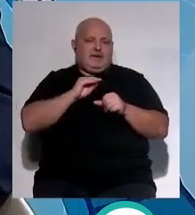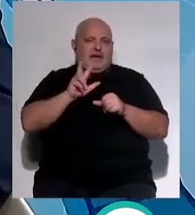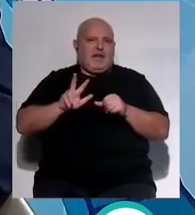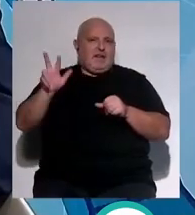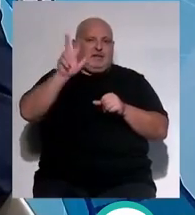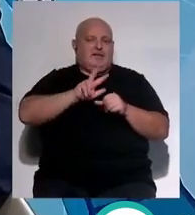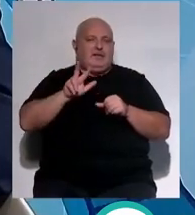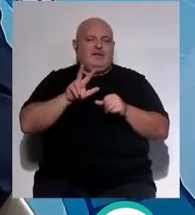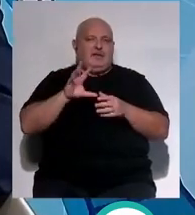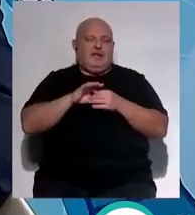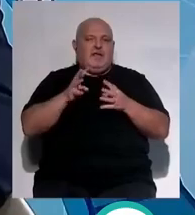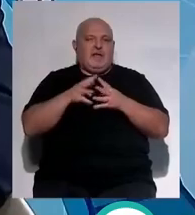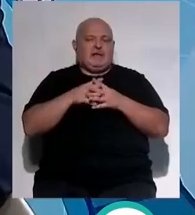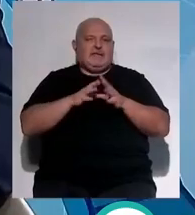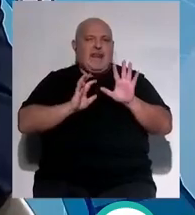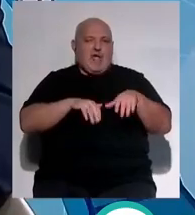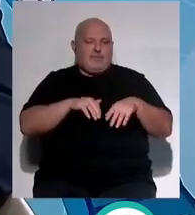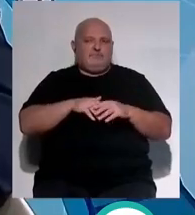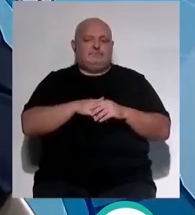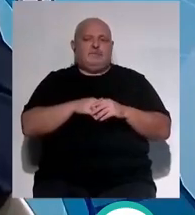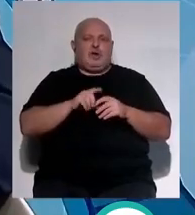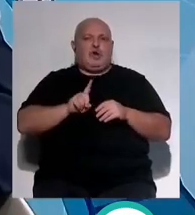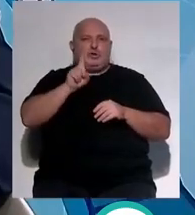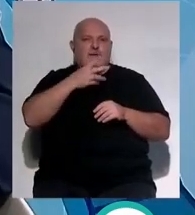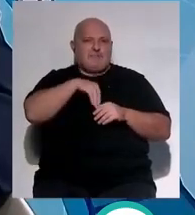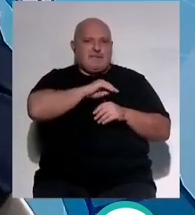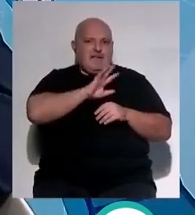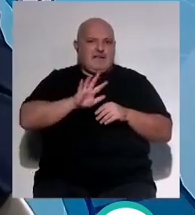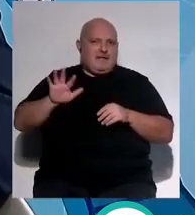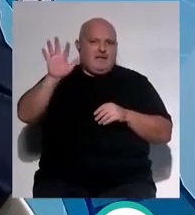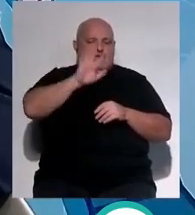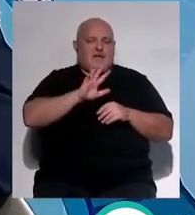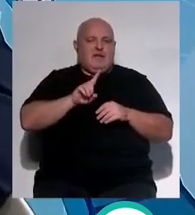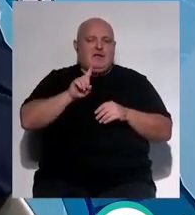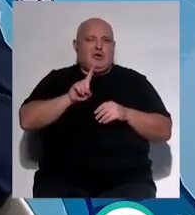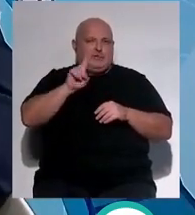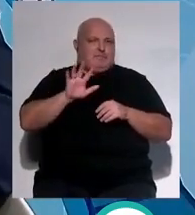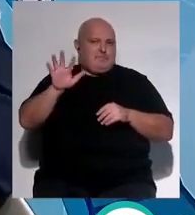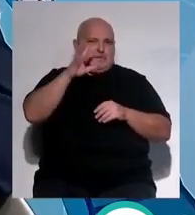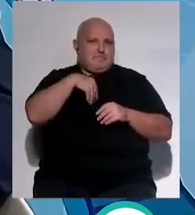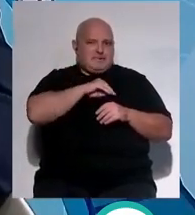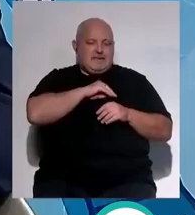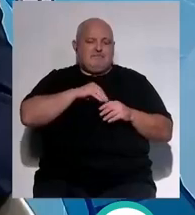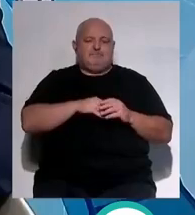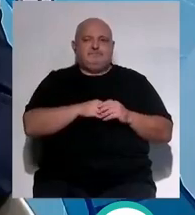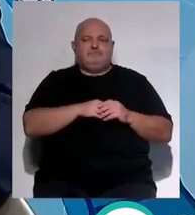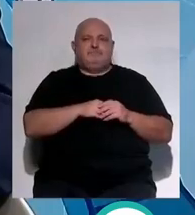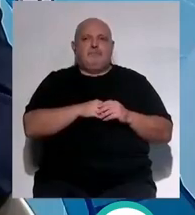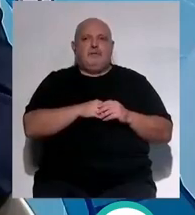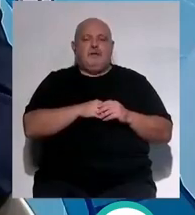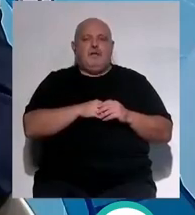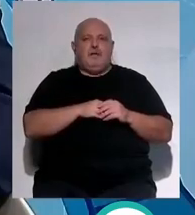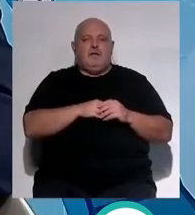nacional sobre todo Castilla y León norte de España fundamentalmente noroeste de España fundamentalmente y que